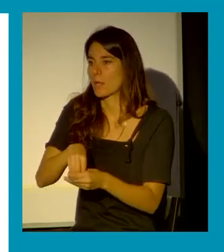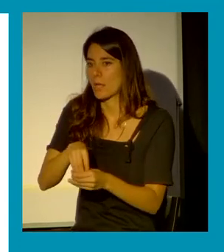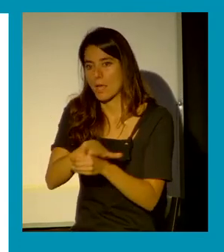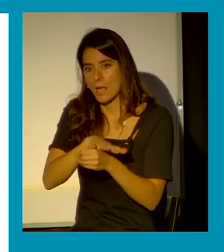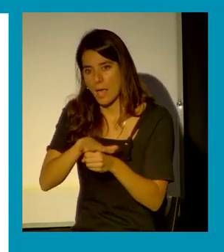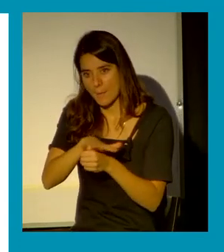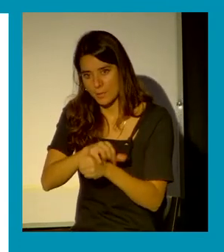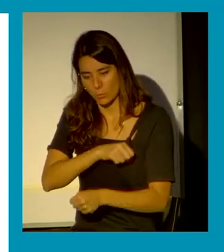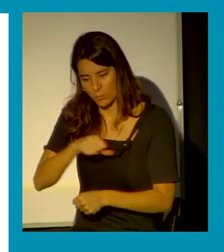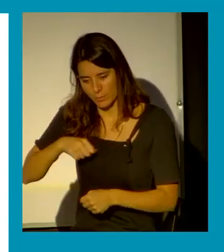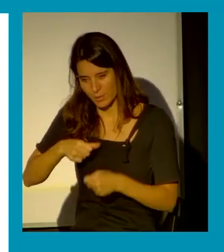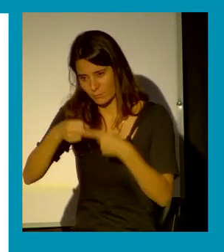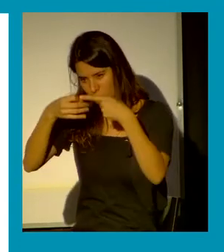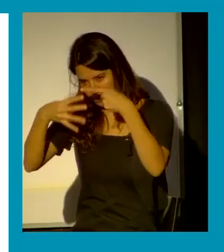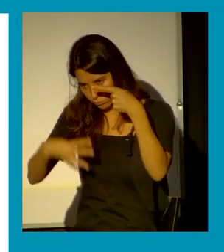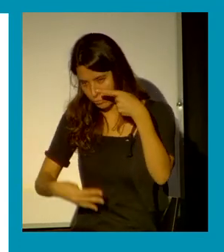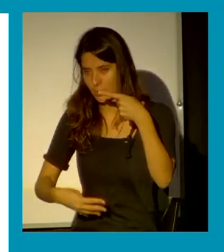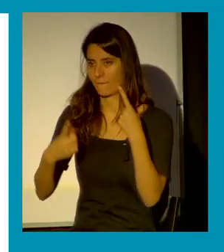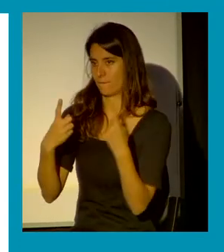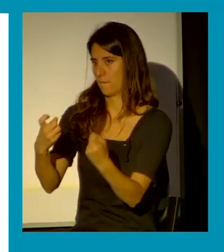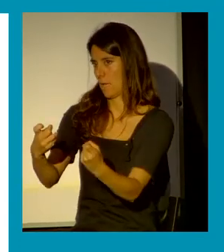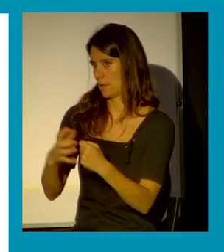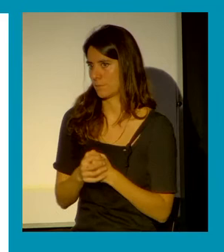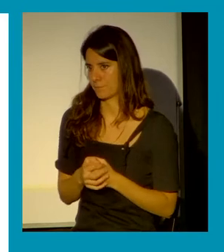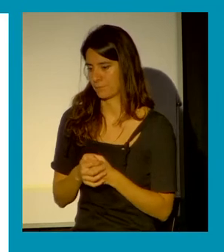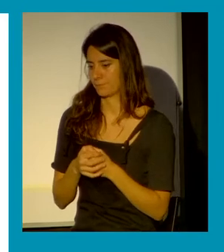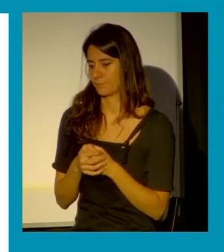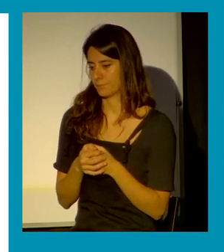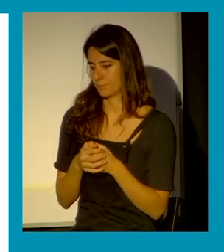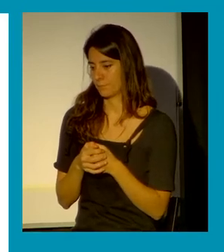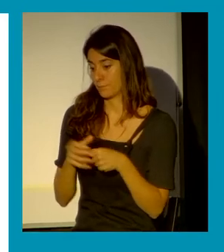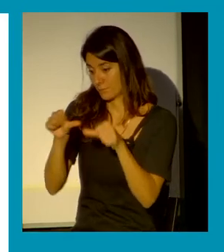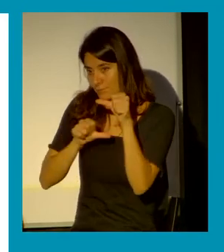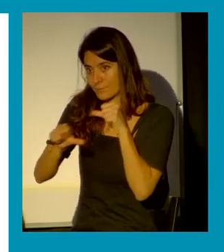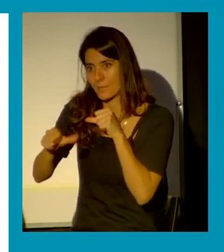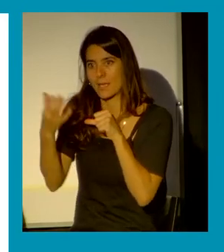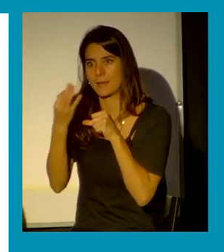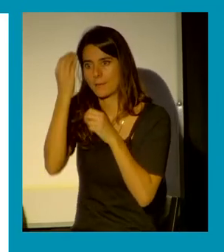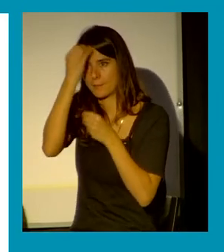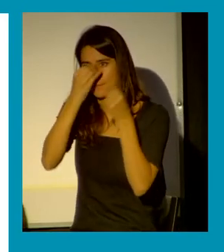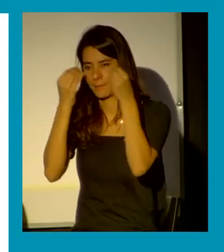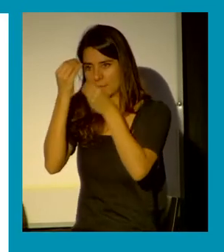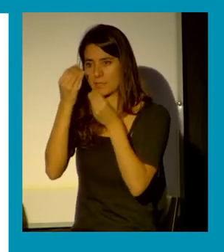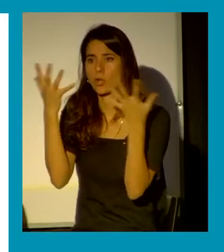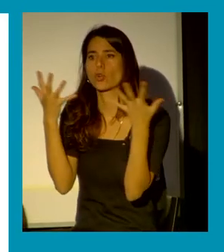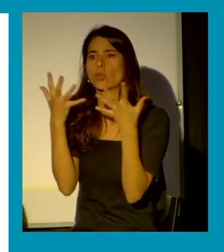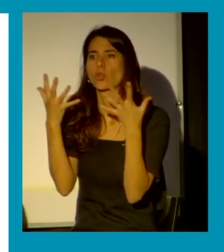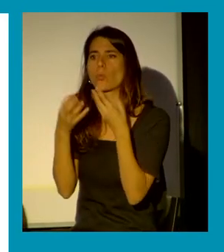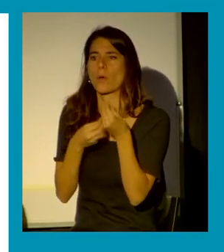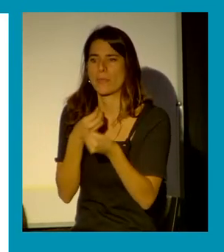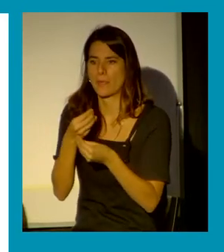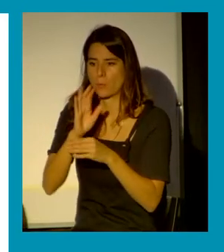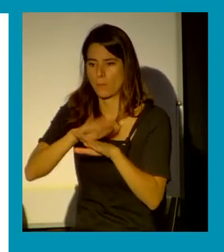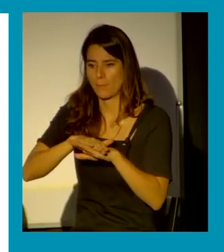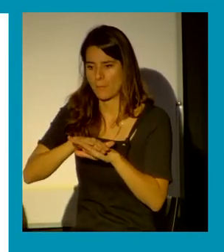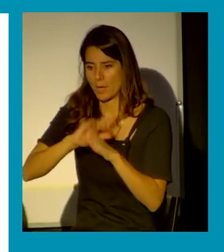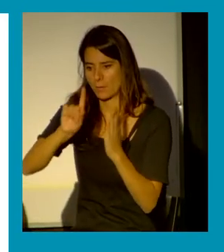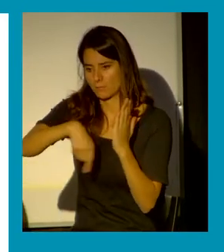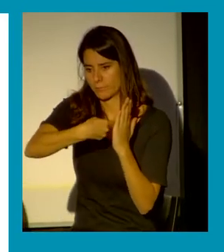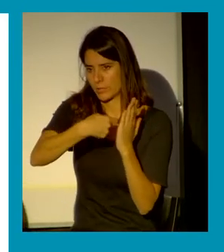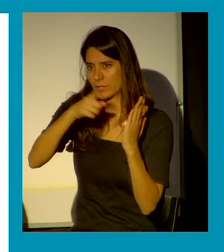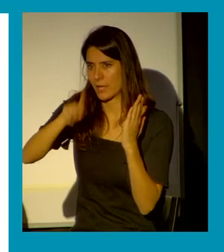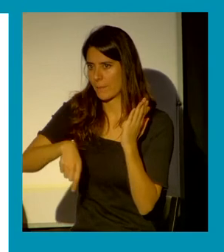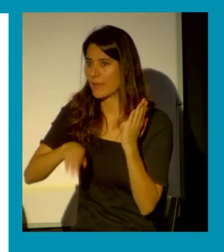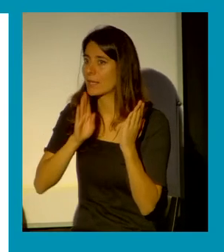debería ser cómo hacemos para poner en la agenda los espacios más difíciles de entrar la violencia sexual en los entornos